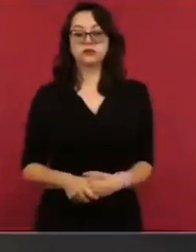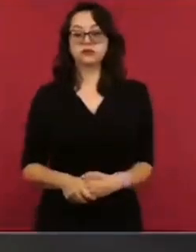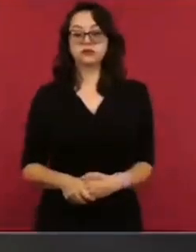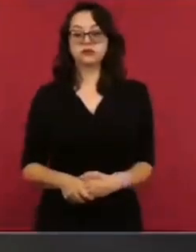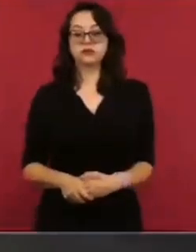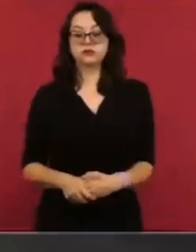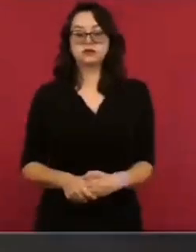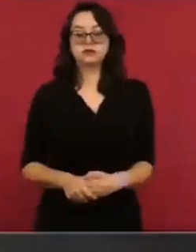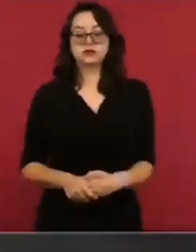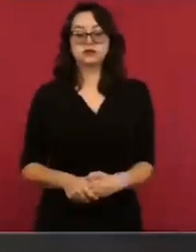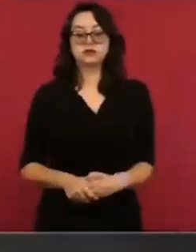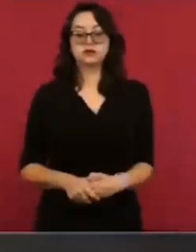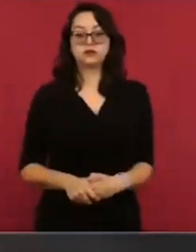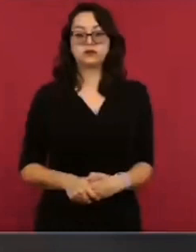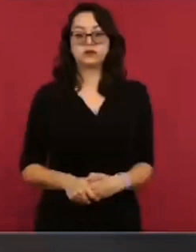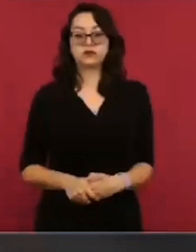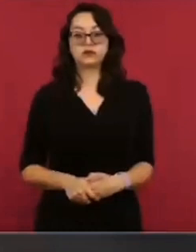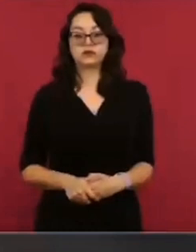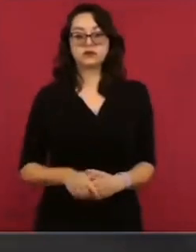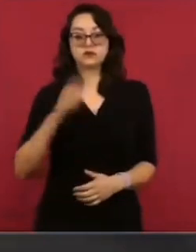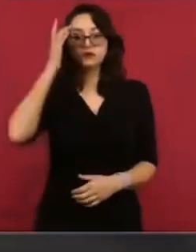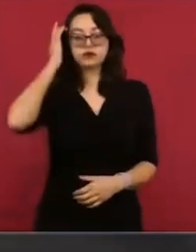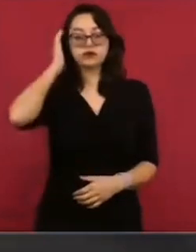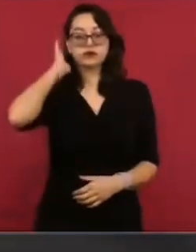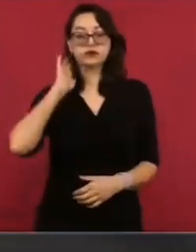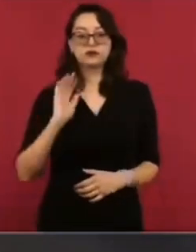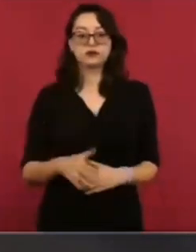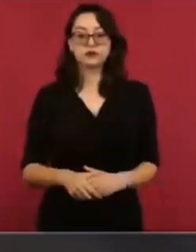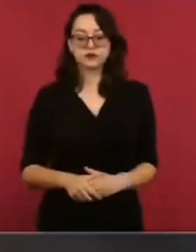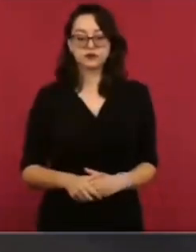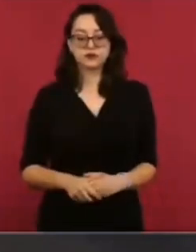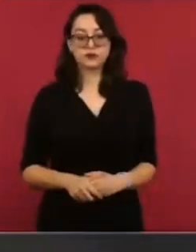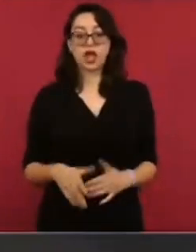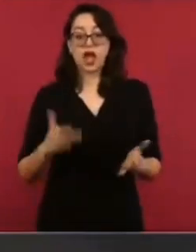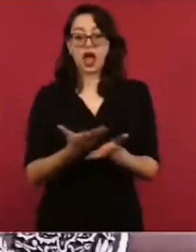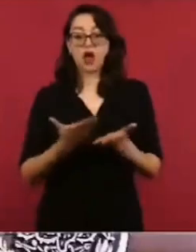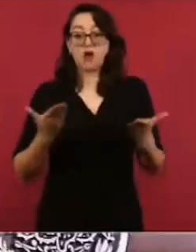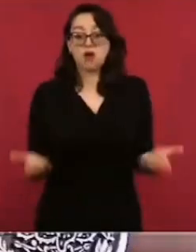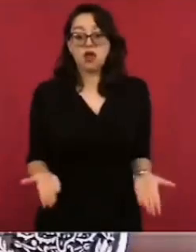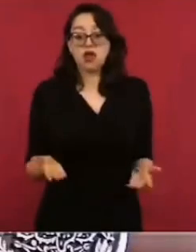ahora los vamos a